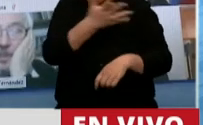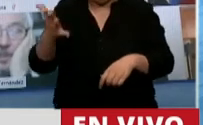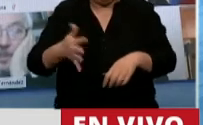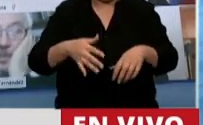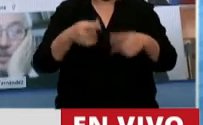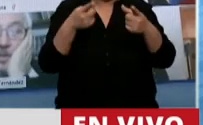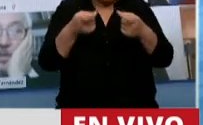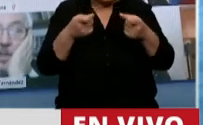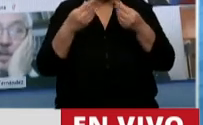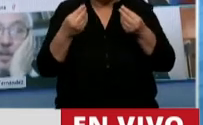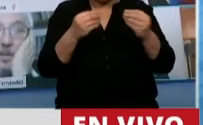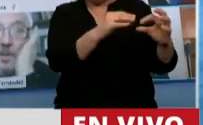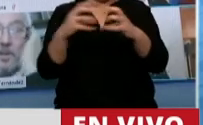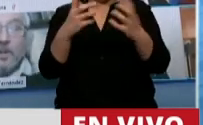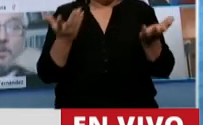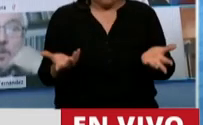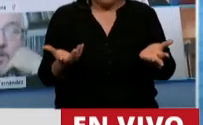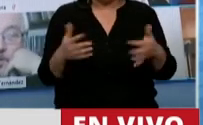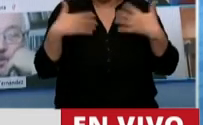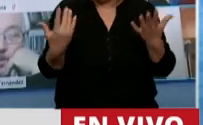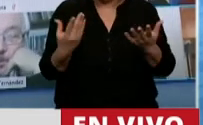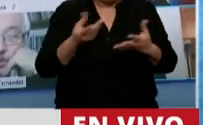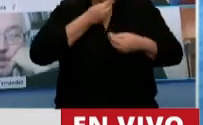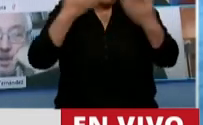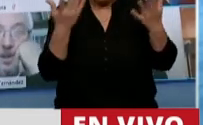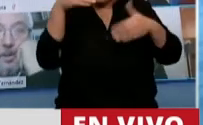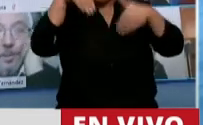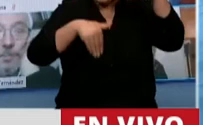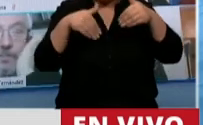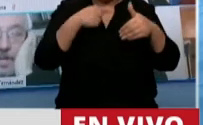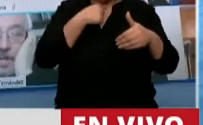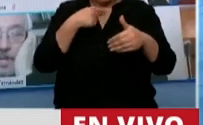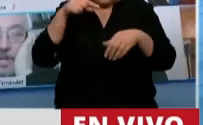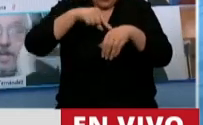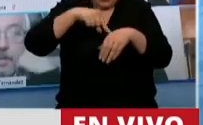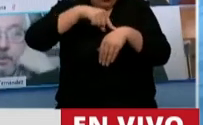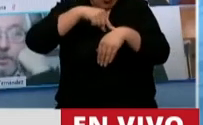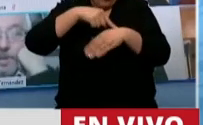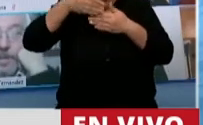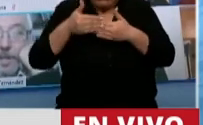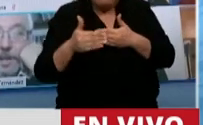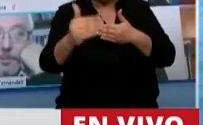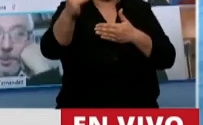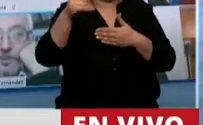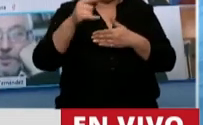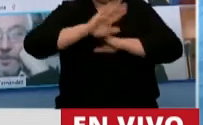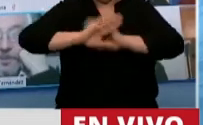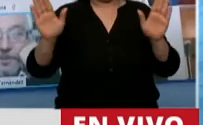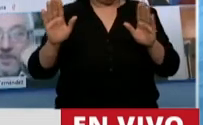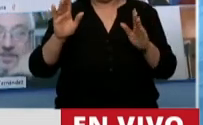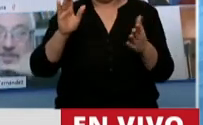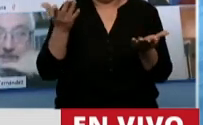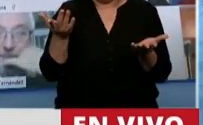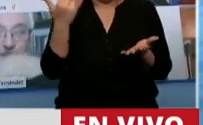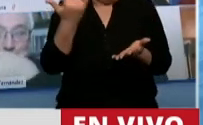también diciendo, Presidente, que cualquier votación en la que se quiera avanzar de aquí en más, va a estar viciada de nulidad,